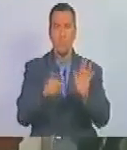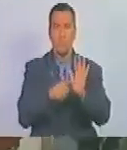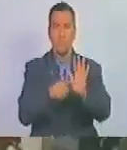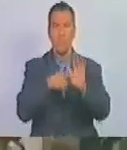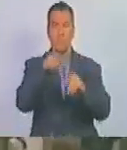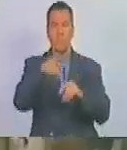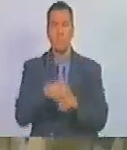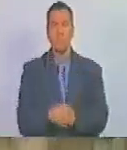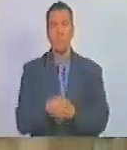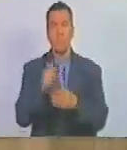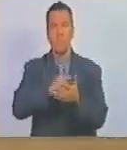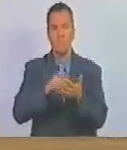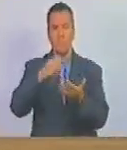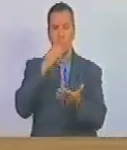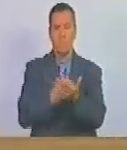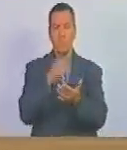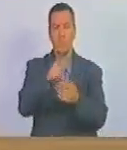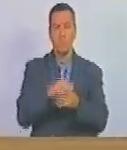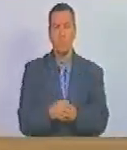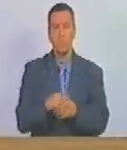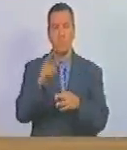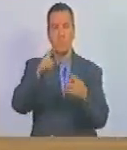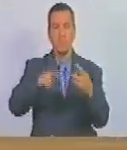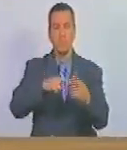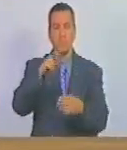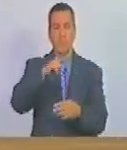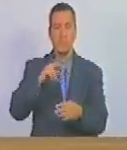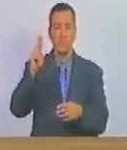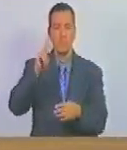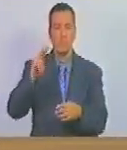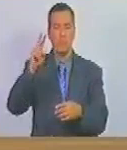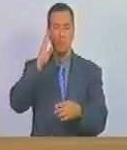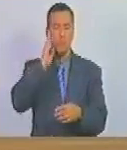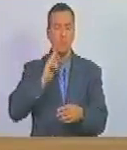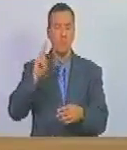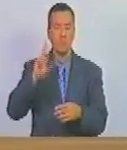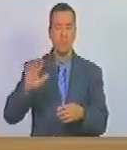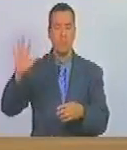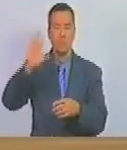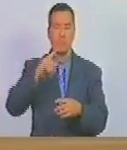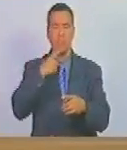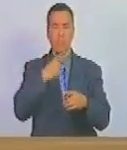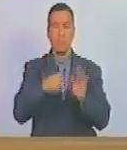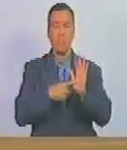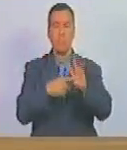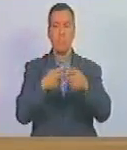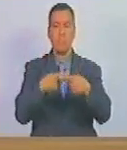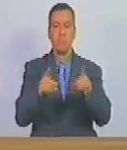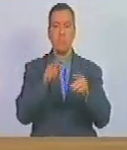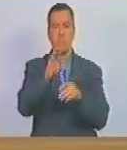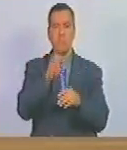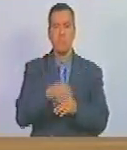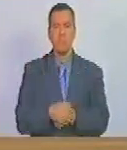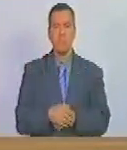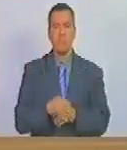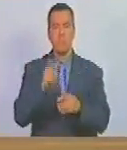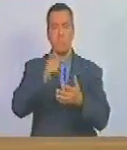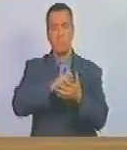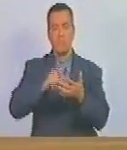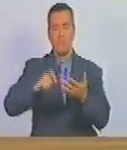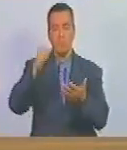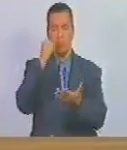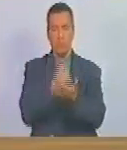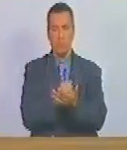presente acuerdo en gaceta oficial de la república bolivariana de Venezuela y dar máxima difusión del mismo dado